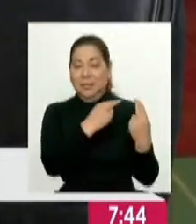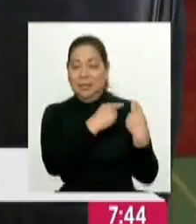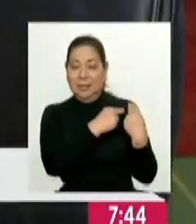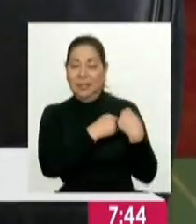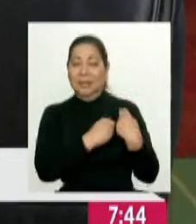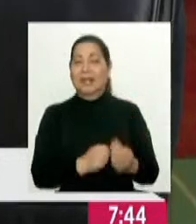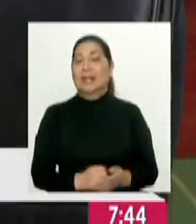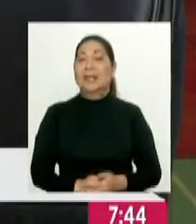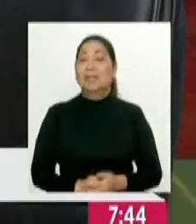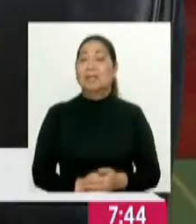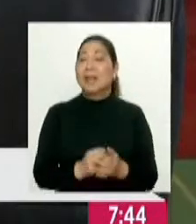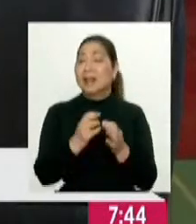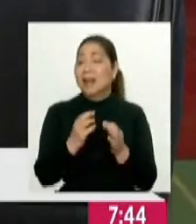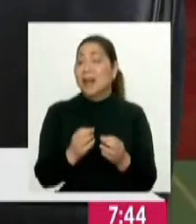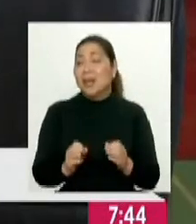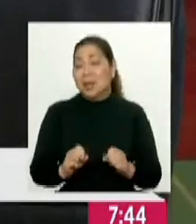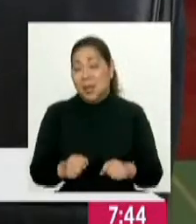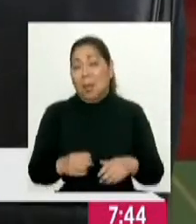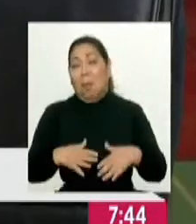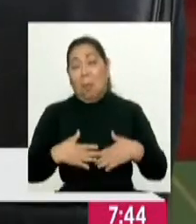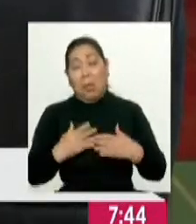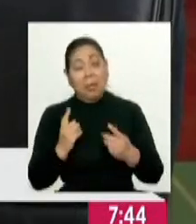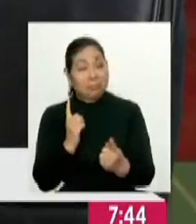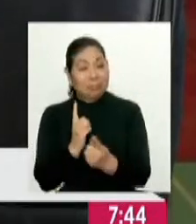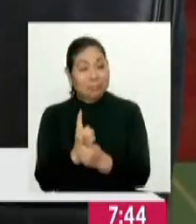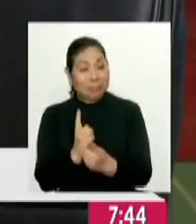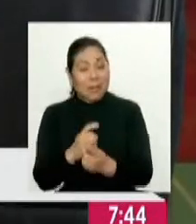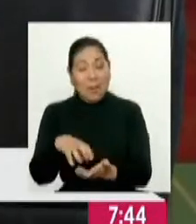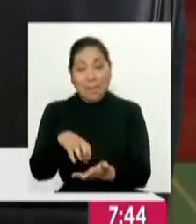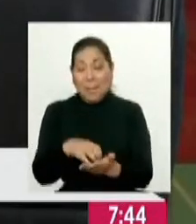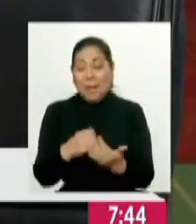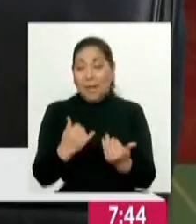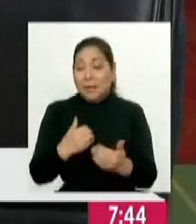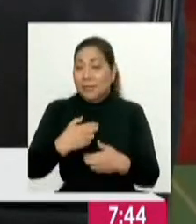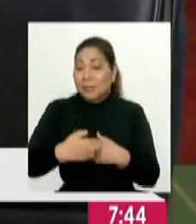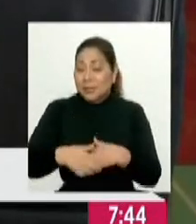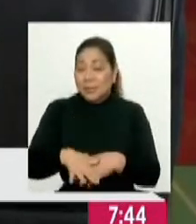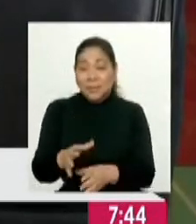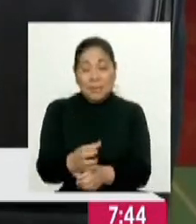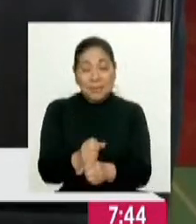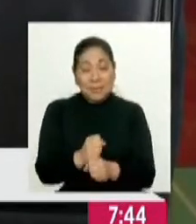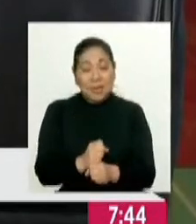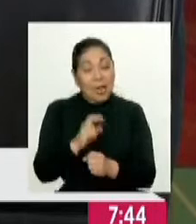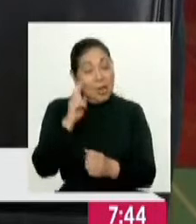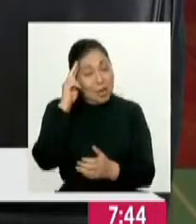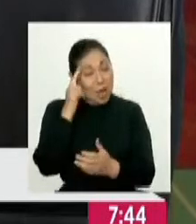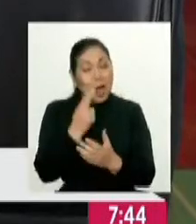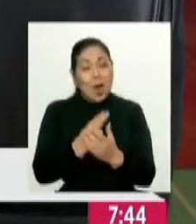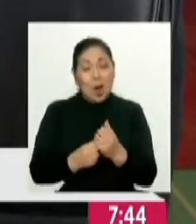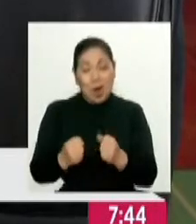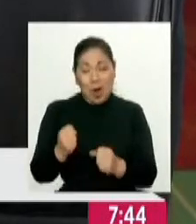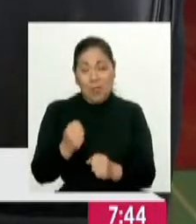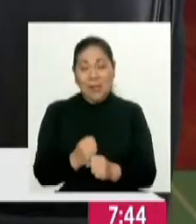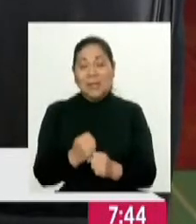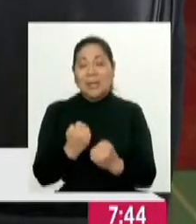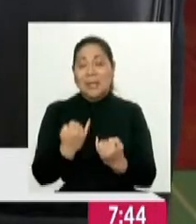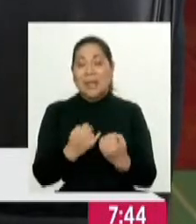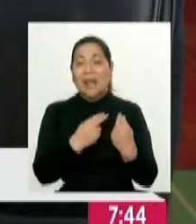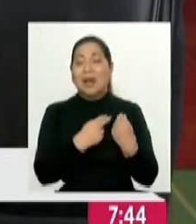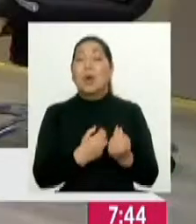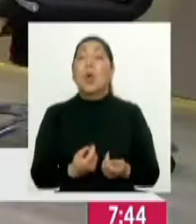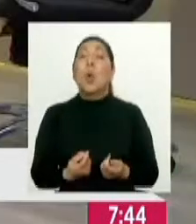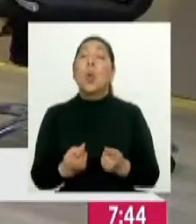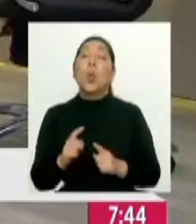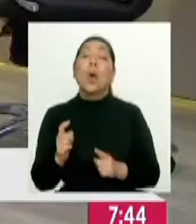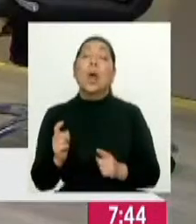obligación y que realmente puedan acercarse a la ciudadanía en este proceso de recuperación de confianza a través de esta responsabilidad. ¿Cuándo